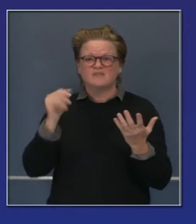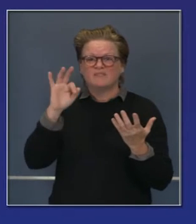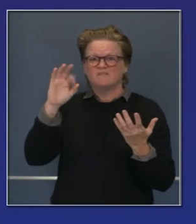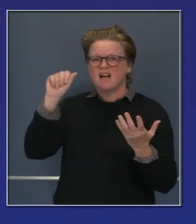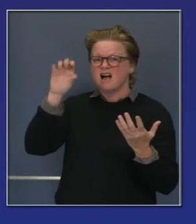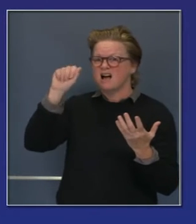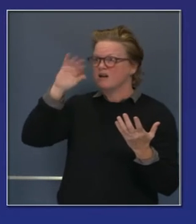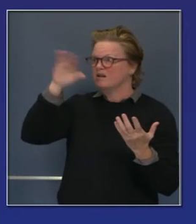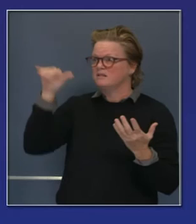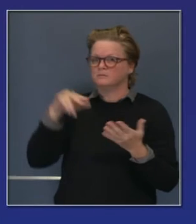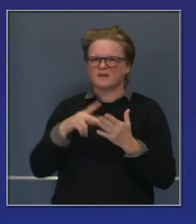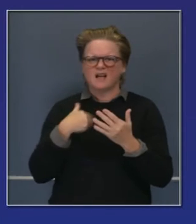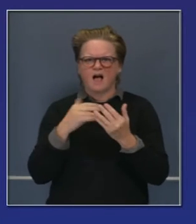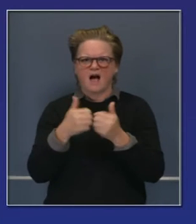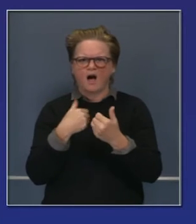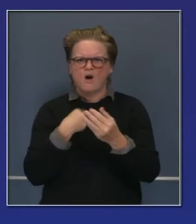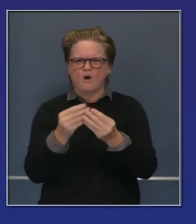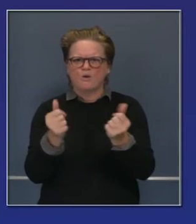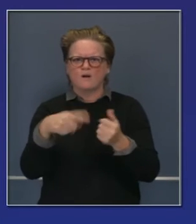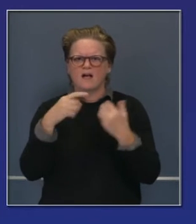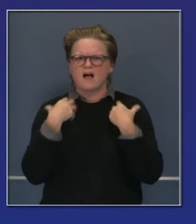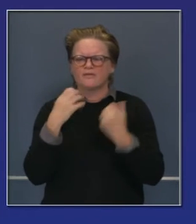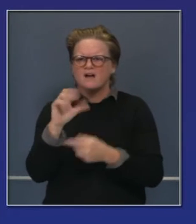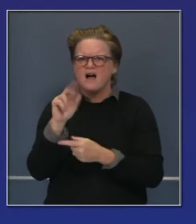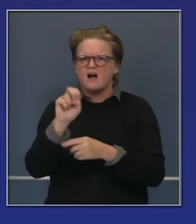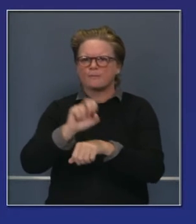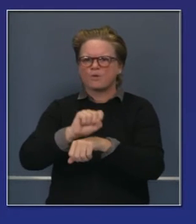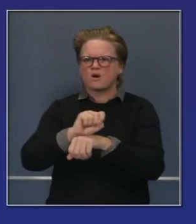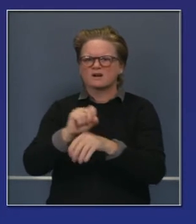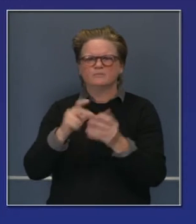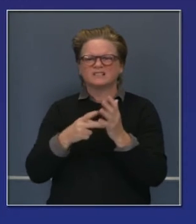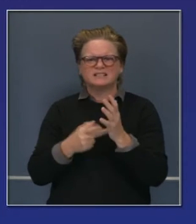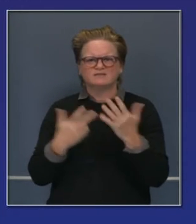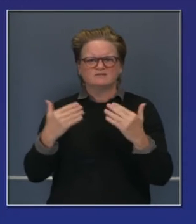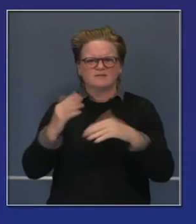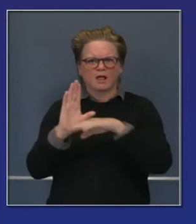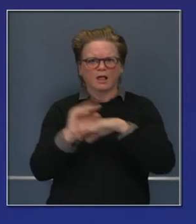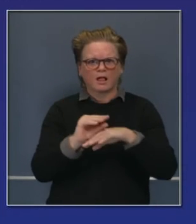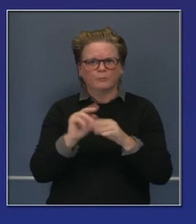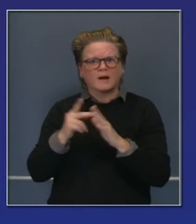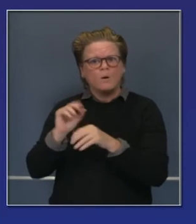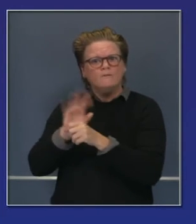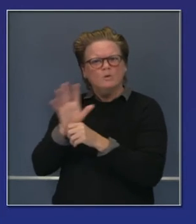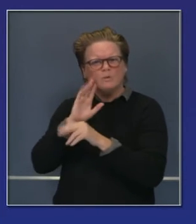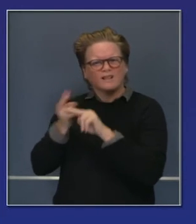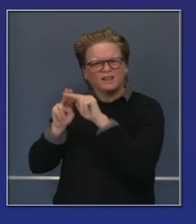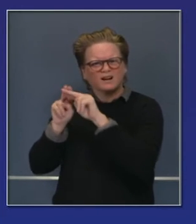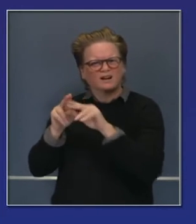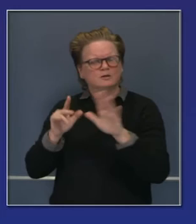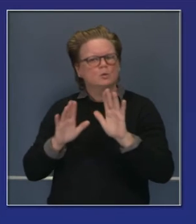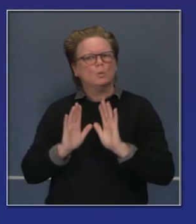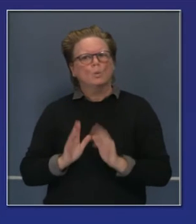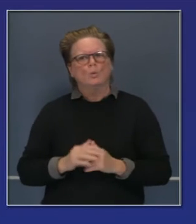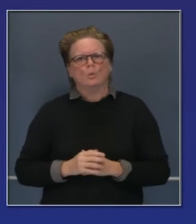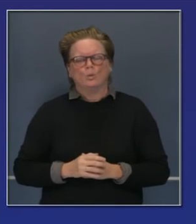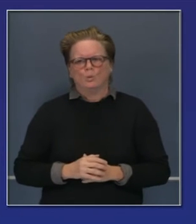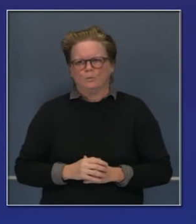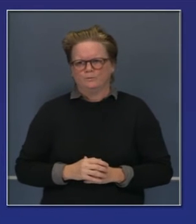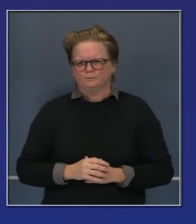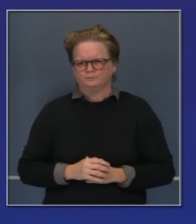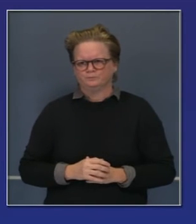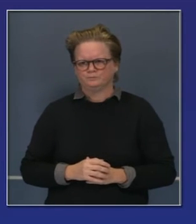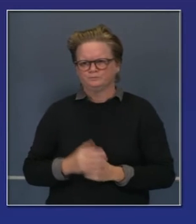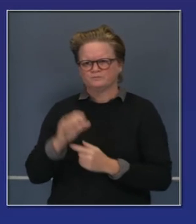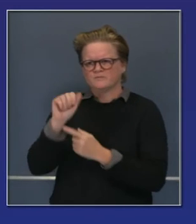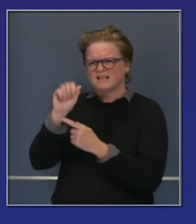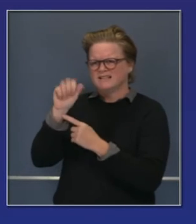elección. El presidente electo Biden se postuló respondiendo bien al COVID-19 y aumentando la ley